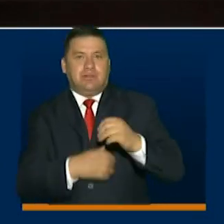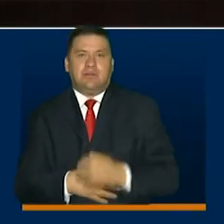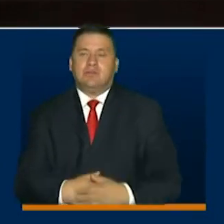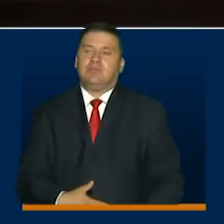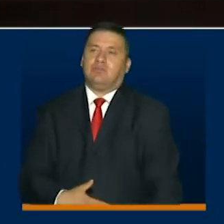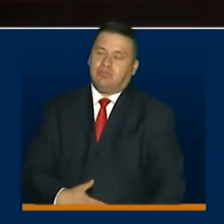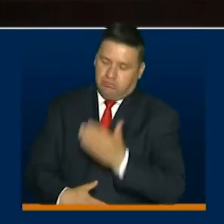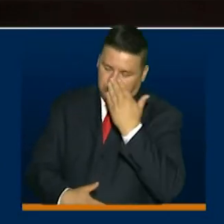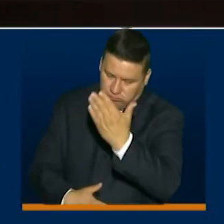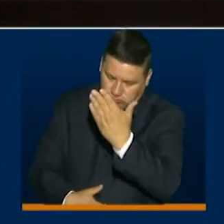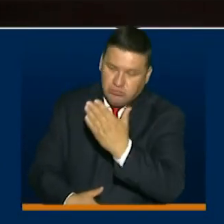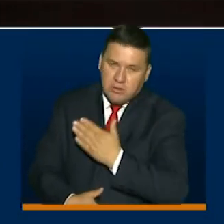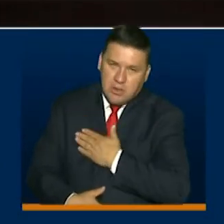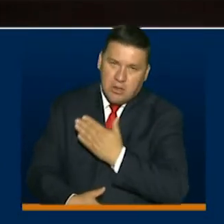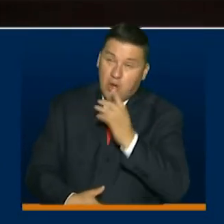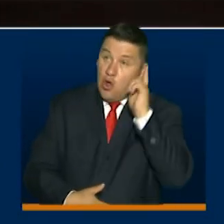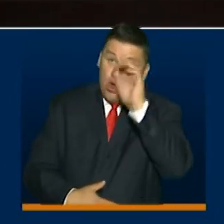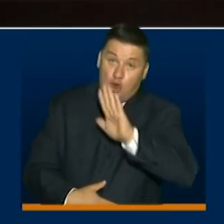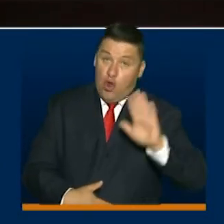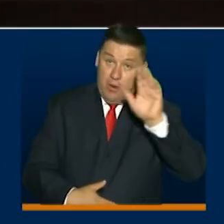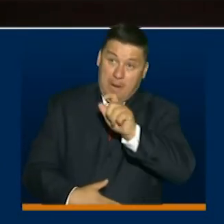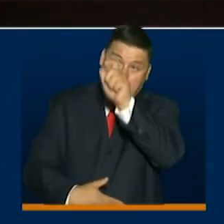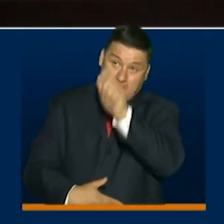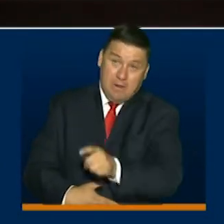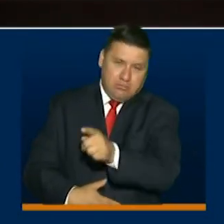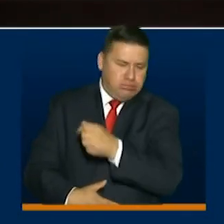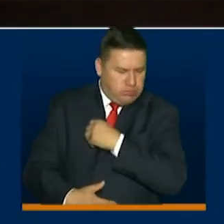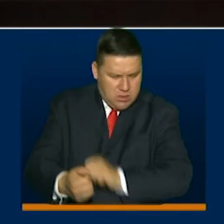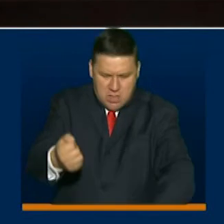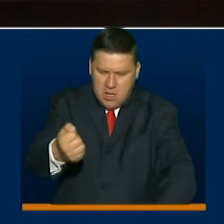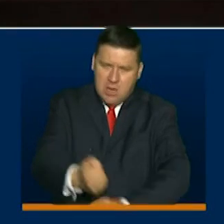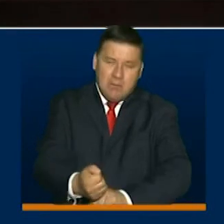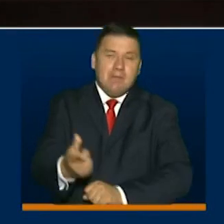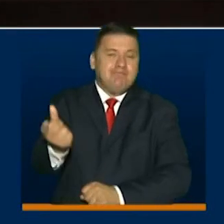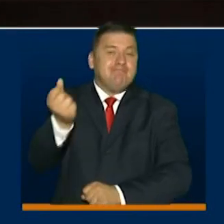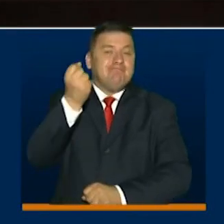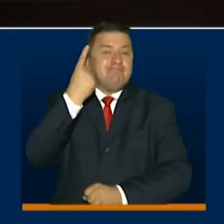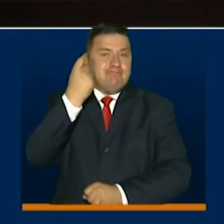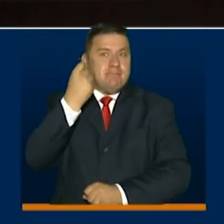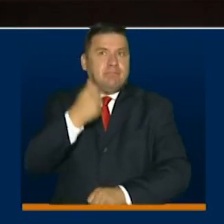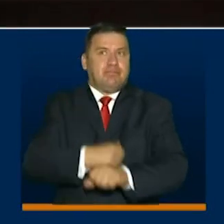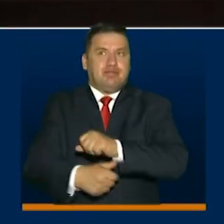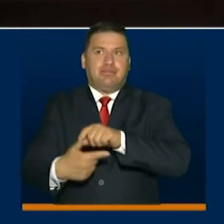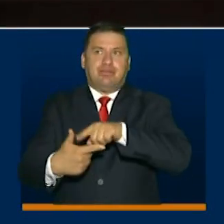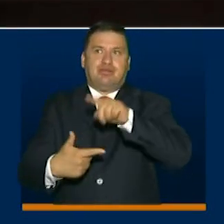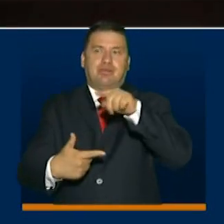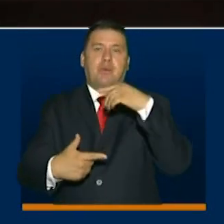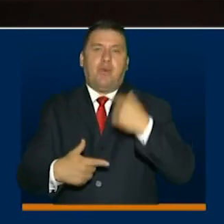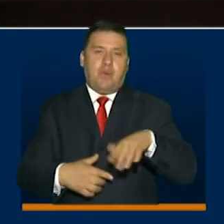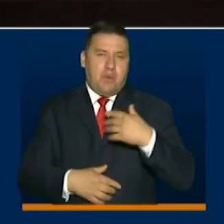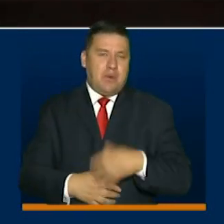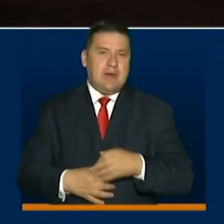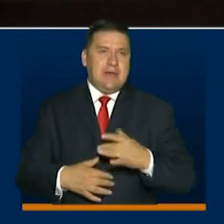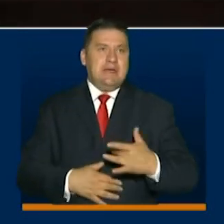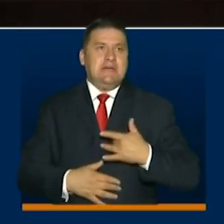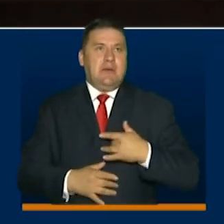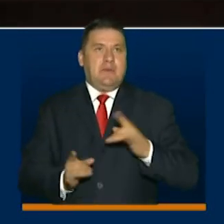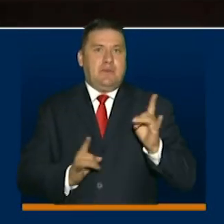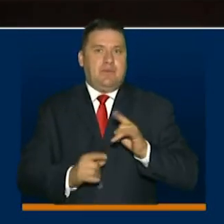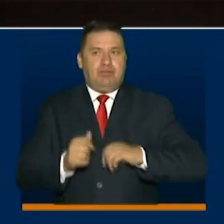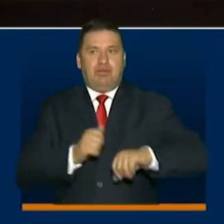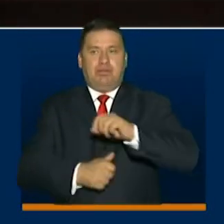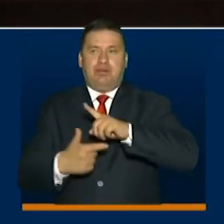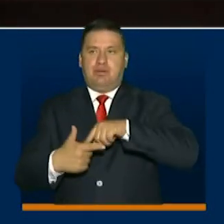Cuente usted, gobernador, con todo el apoyo, porque entendemos que esta reactivación se tiene que sentir y tiene que